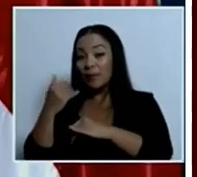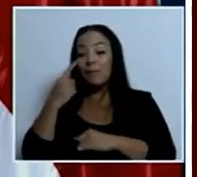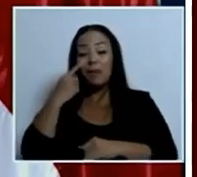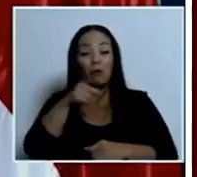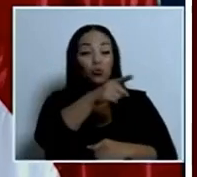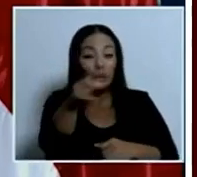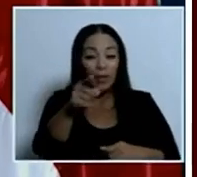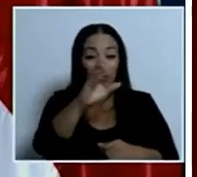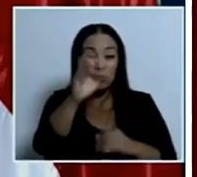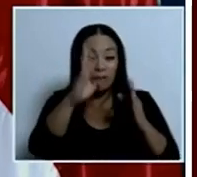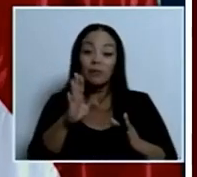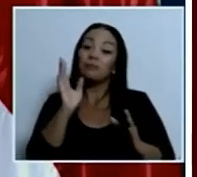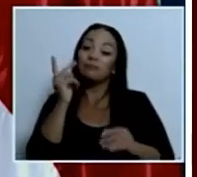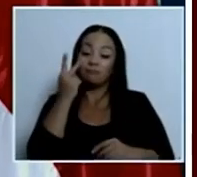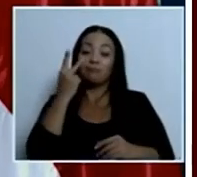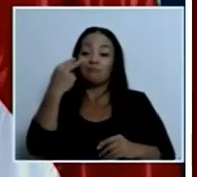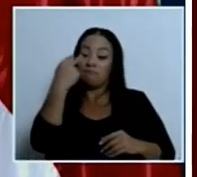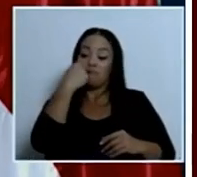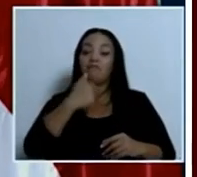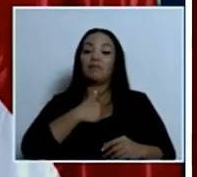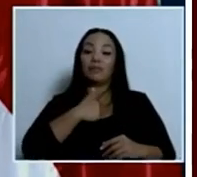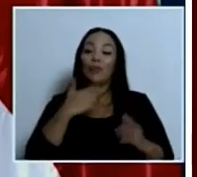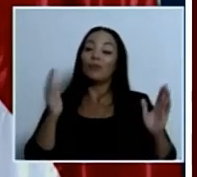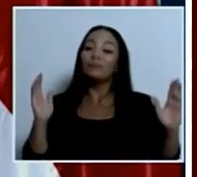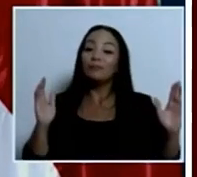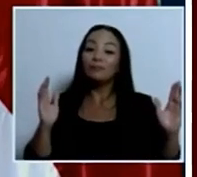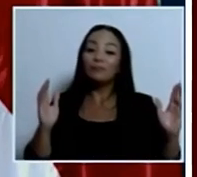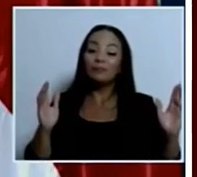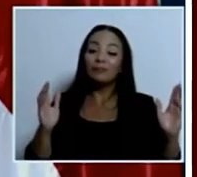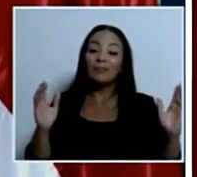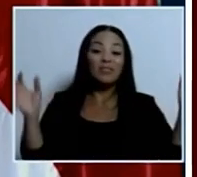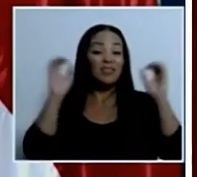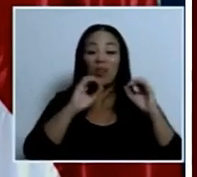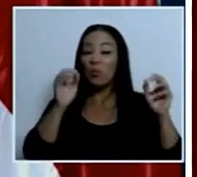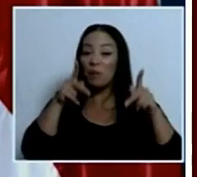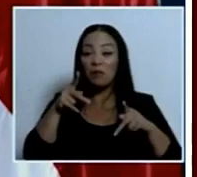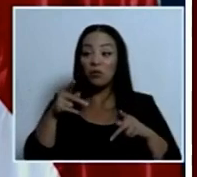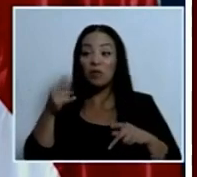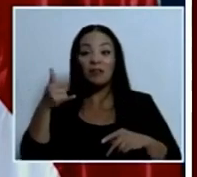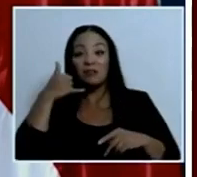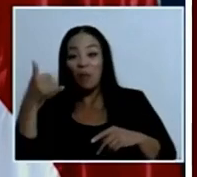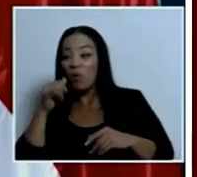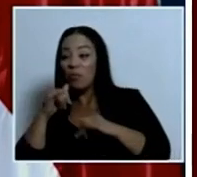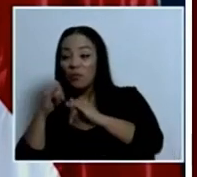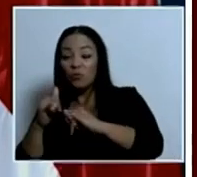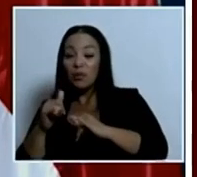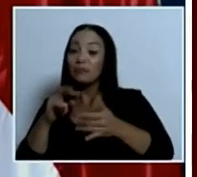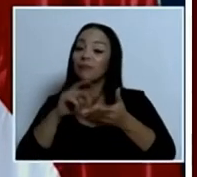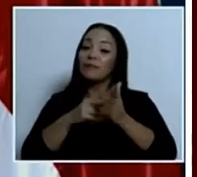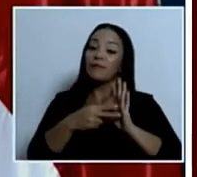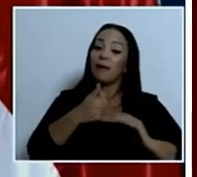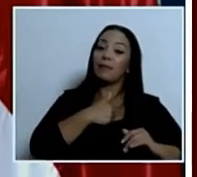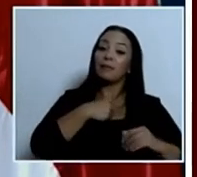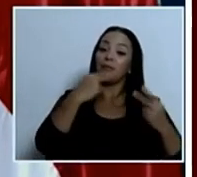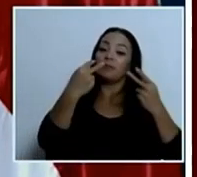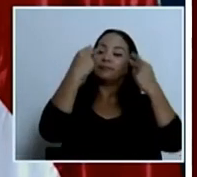y vimos esto veámonos en un espejo porque eso es ser